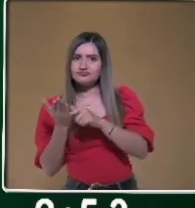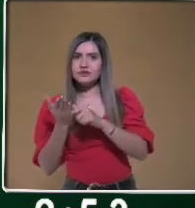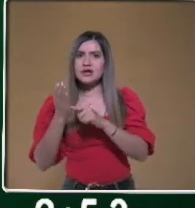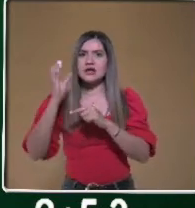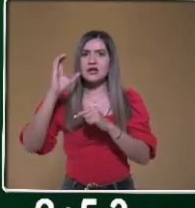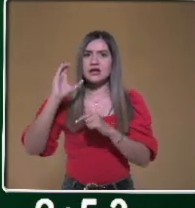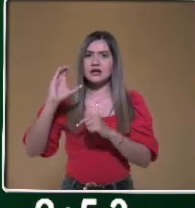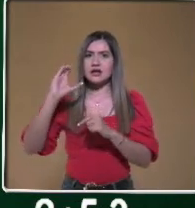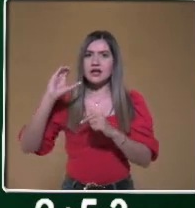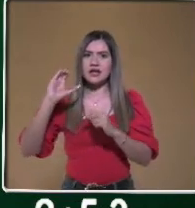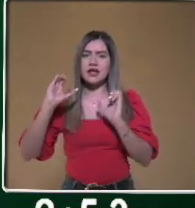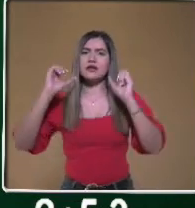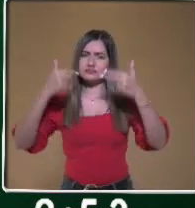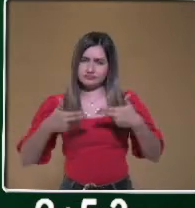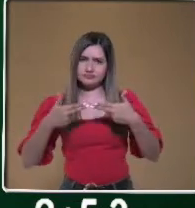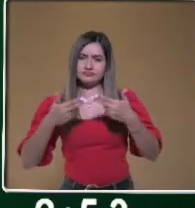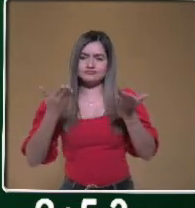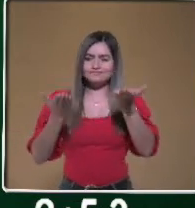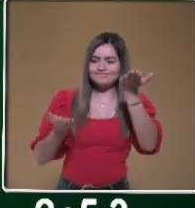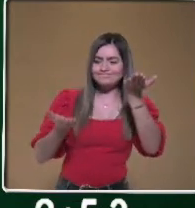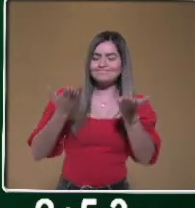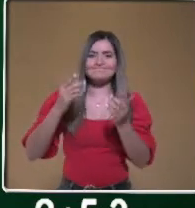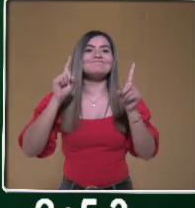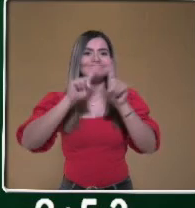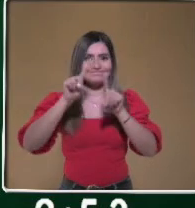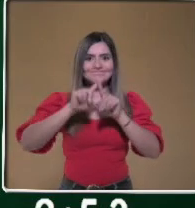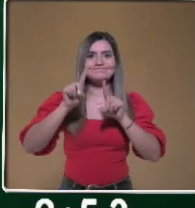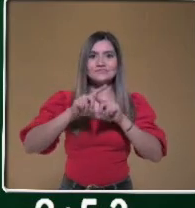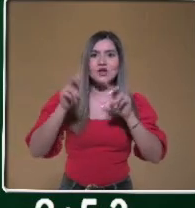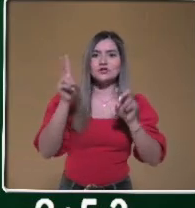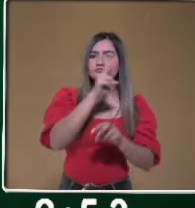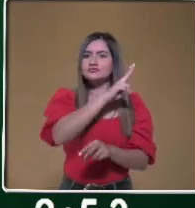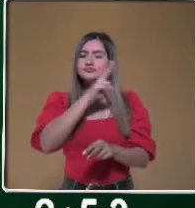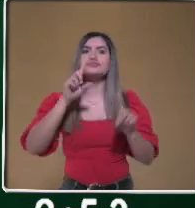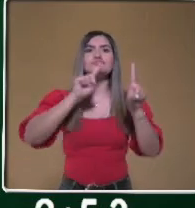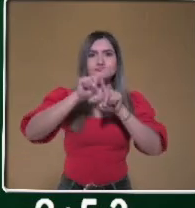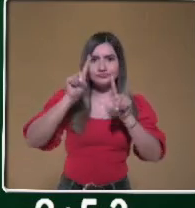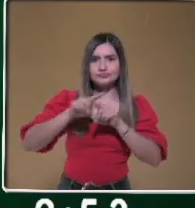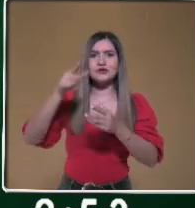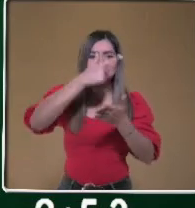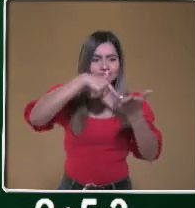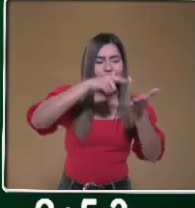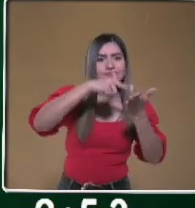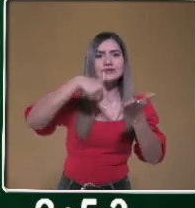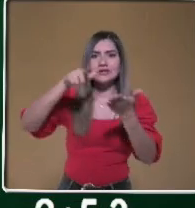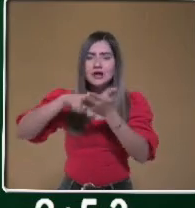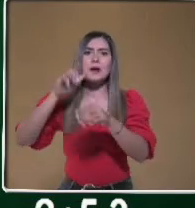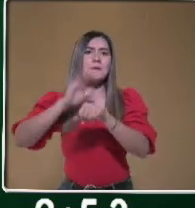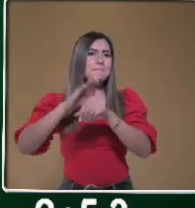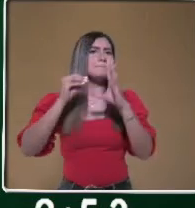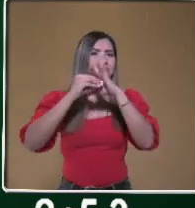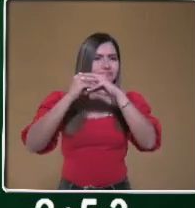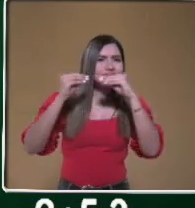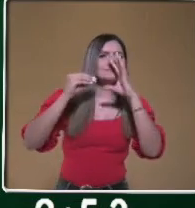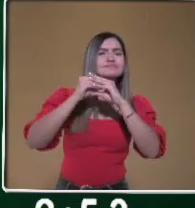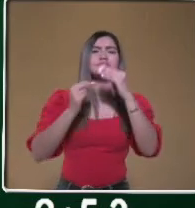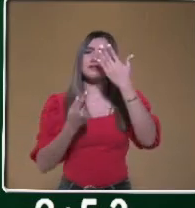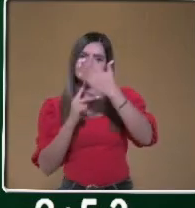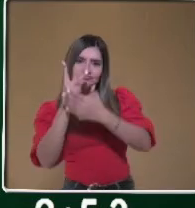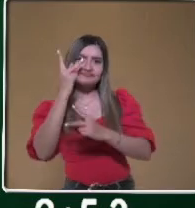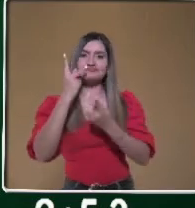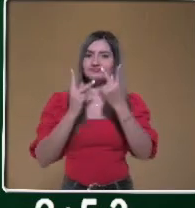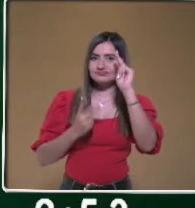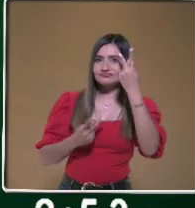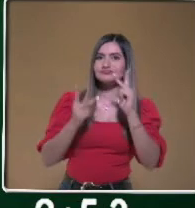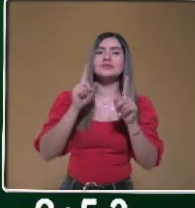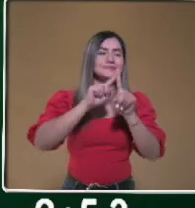El clima es muy diferente y por eso es que en algunas regiones se producen más frutas, más plantas que